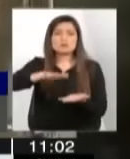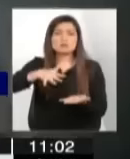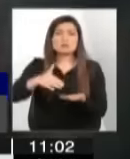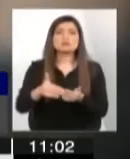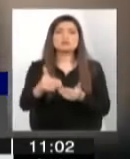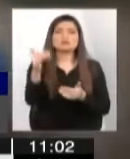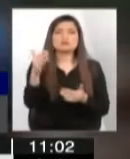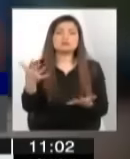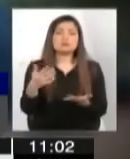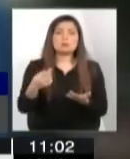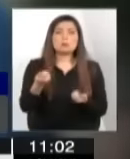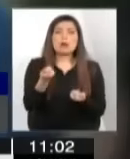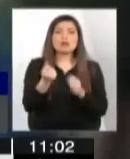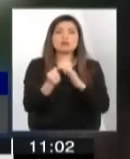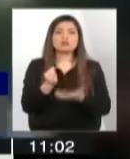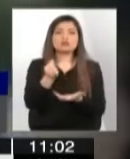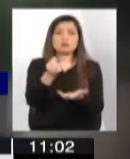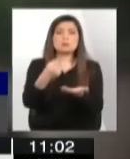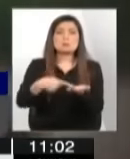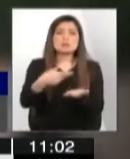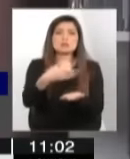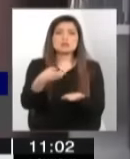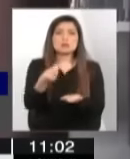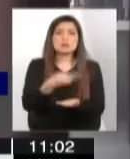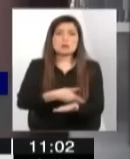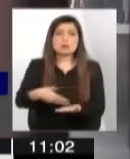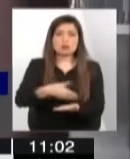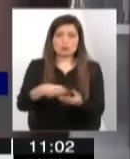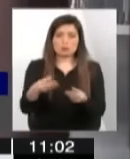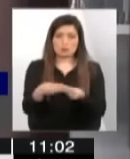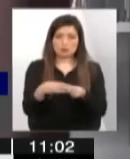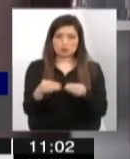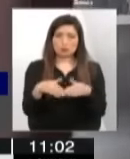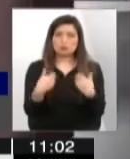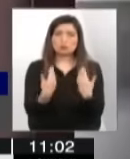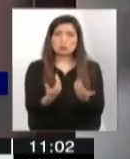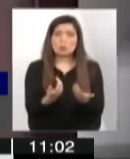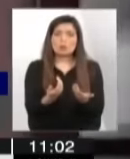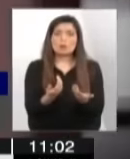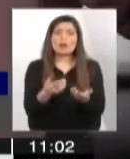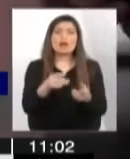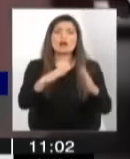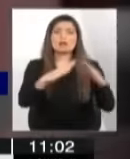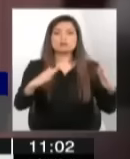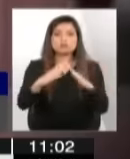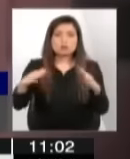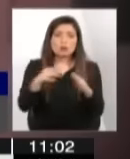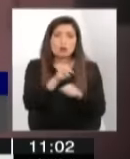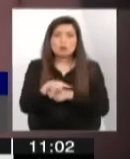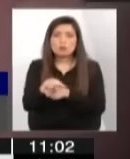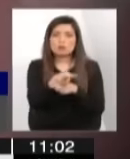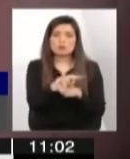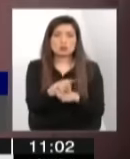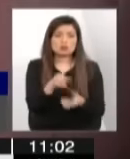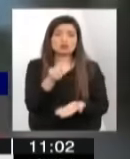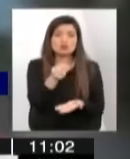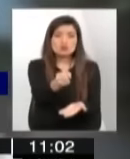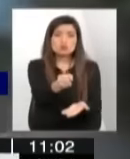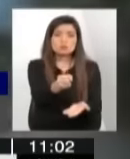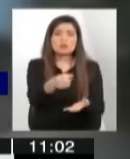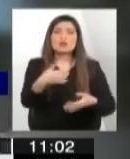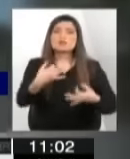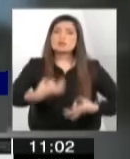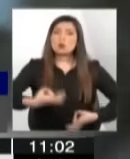.500 millones de pesos en los actuales recursos, que irán a centros de administración directa. Aseguró que los niños del Sename